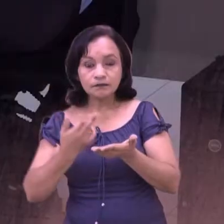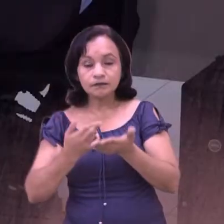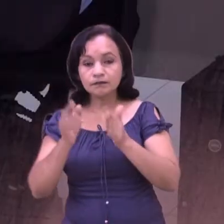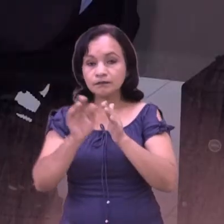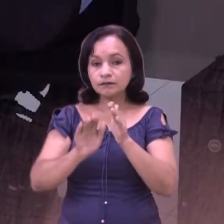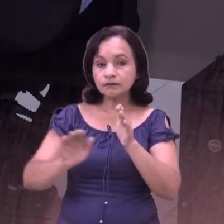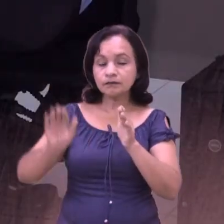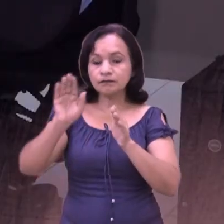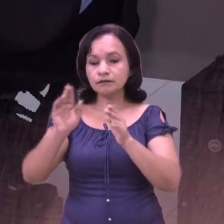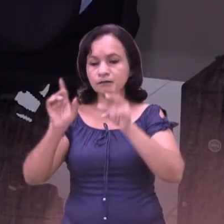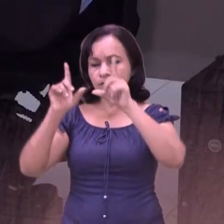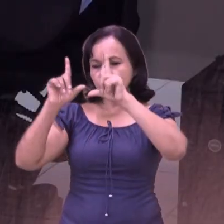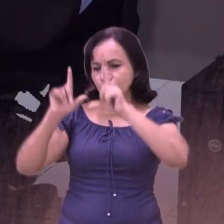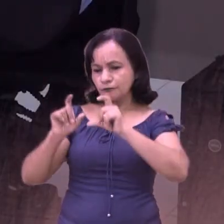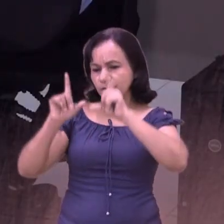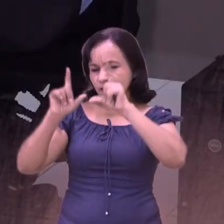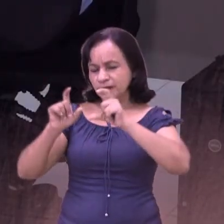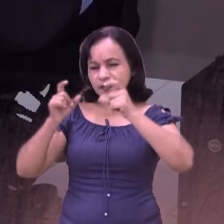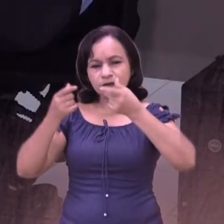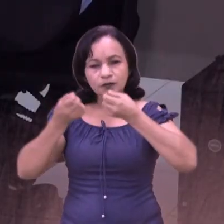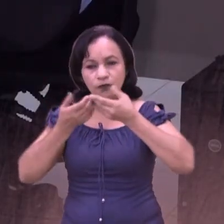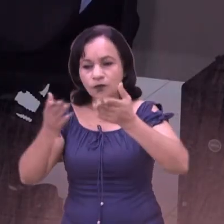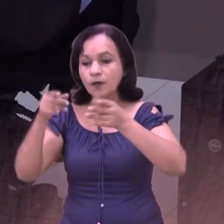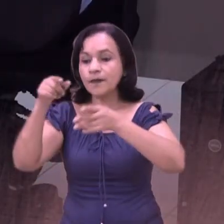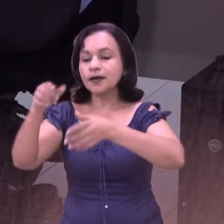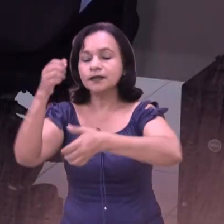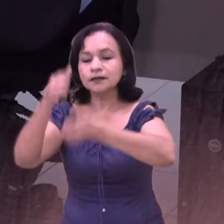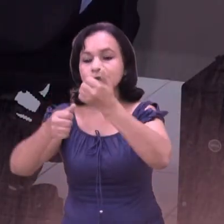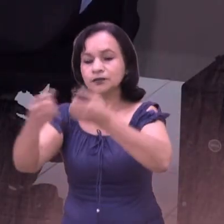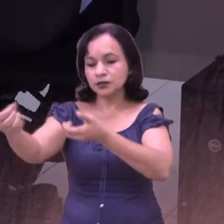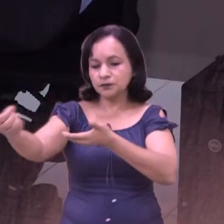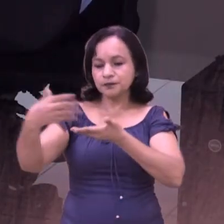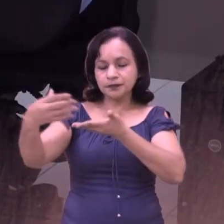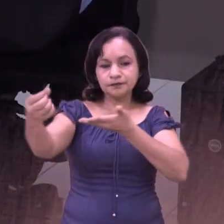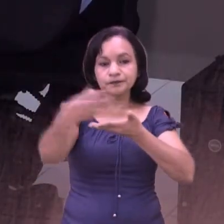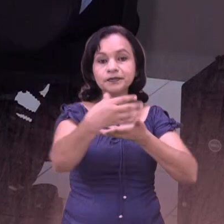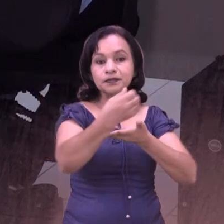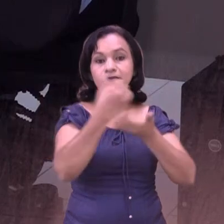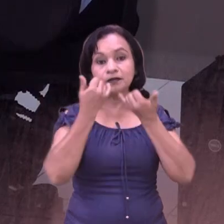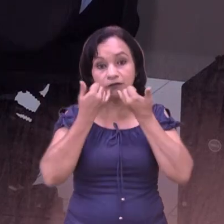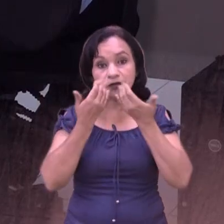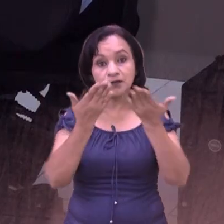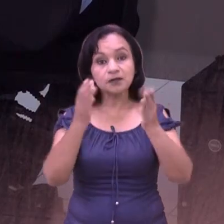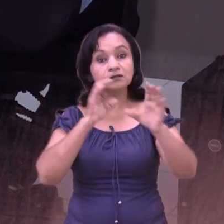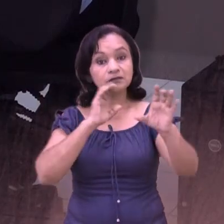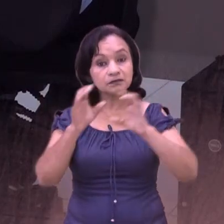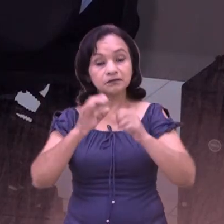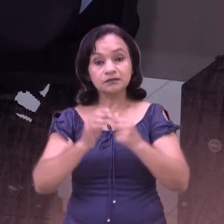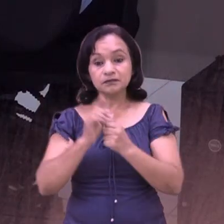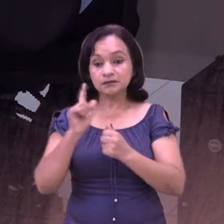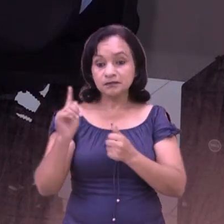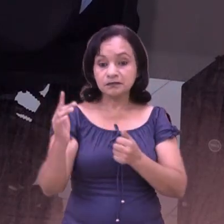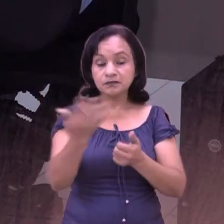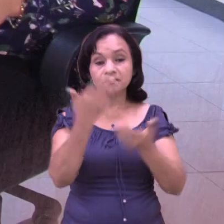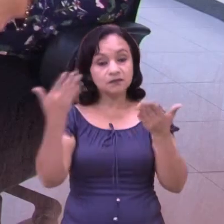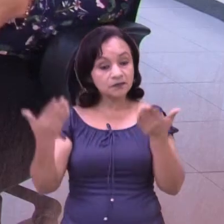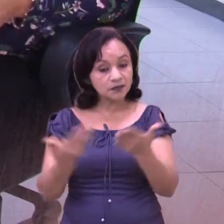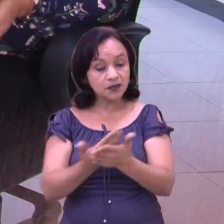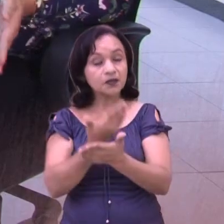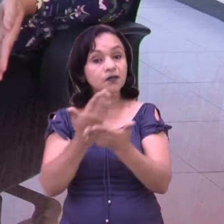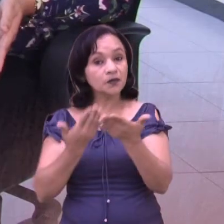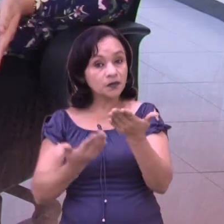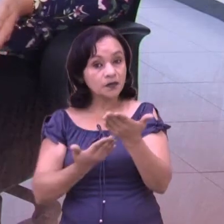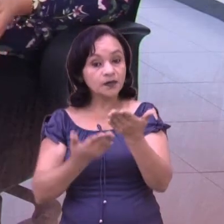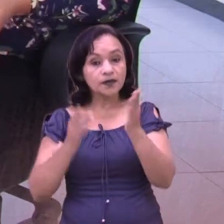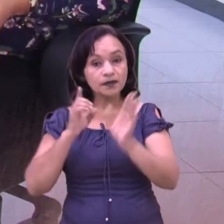recoger imágenes, datos y voz desde lugares donde puedan estar ocurriendo algunas situaciones de crisis. Con